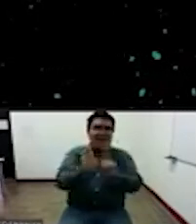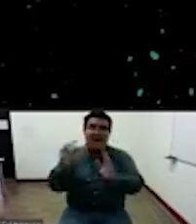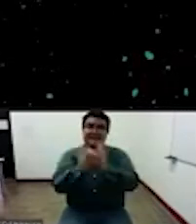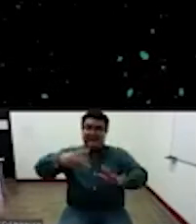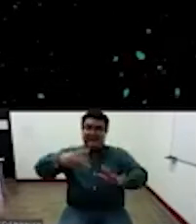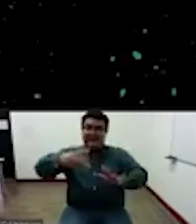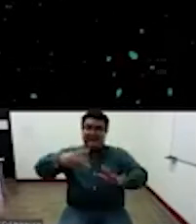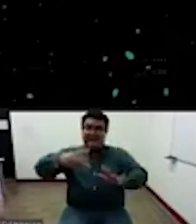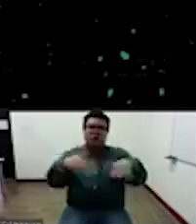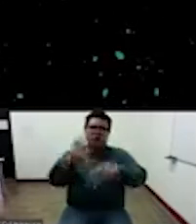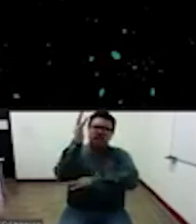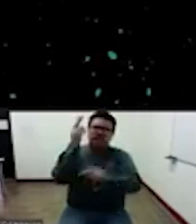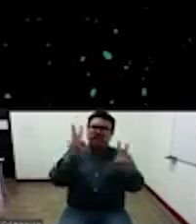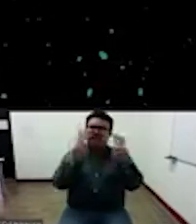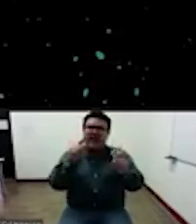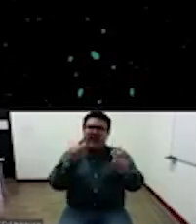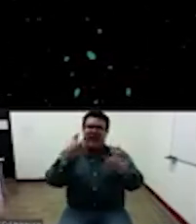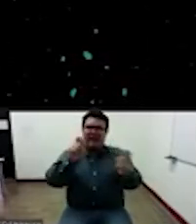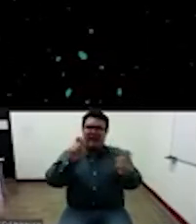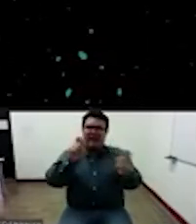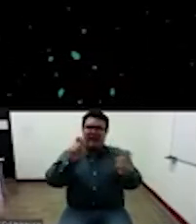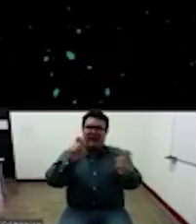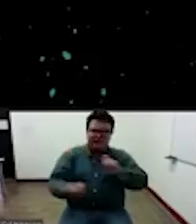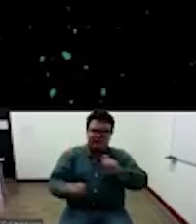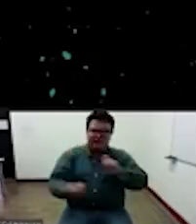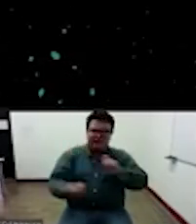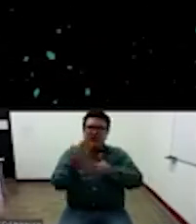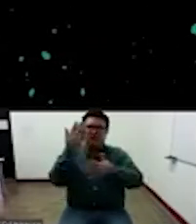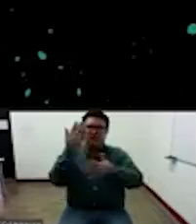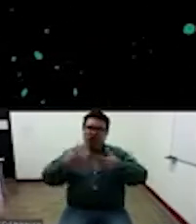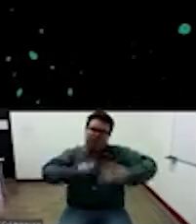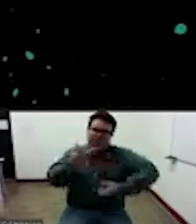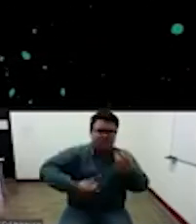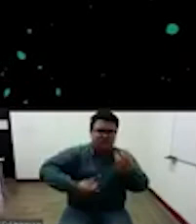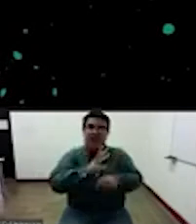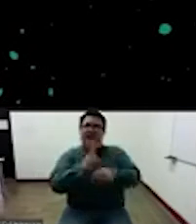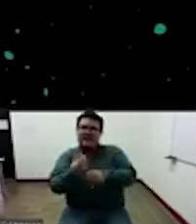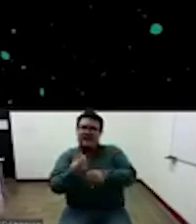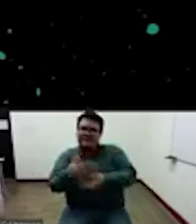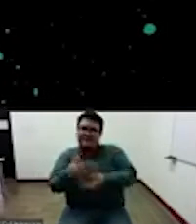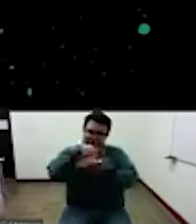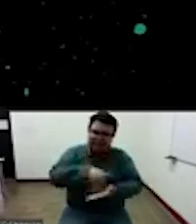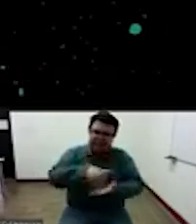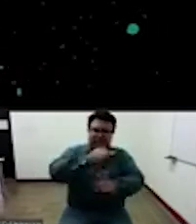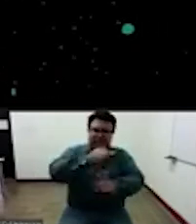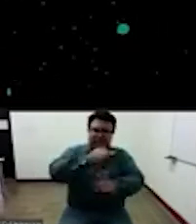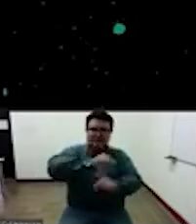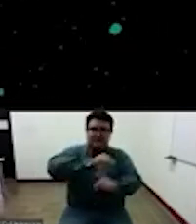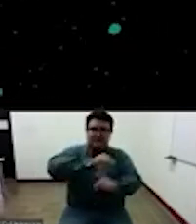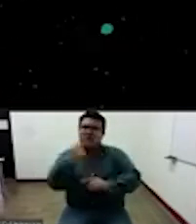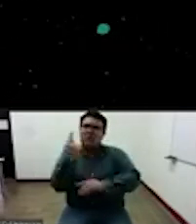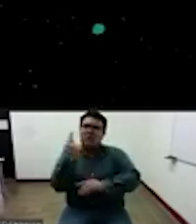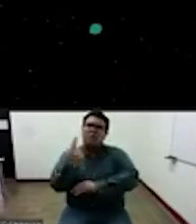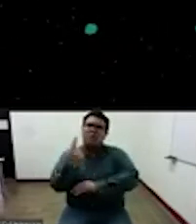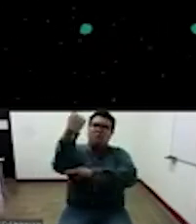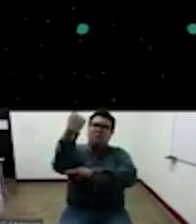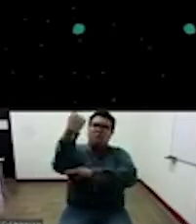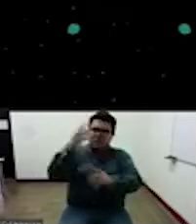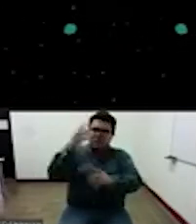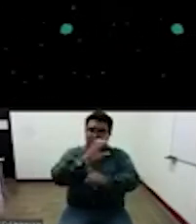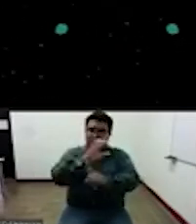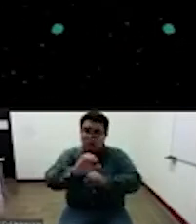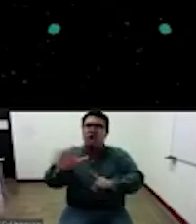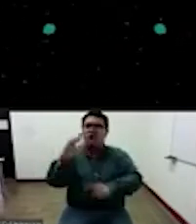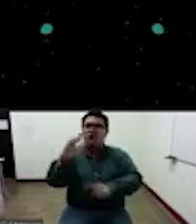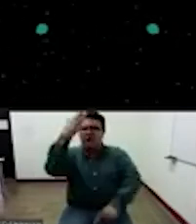denominada el tema la transmodernidad expresiones artística y algo de resistencia social política y